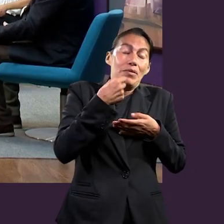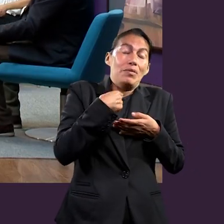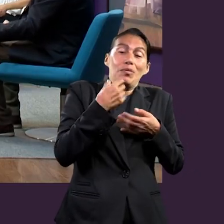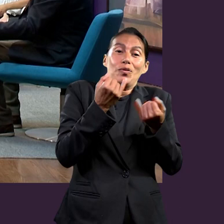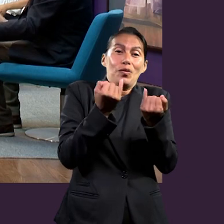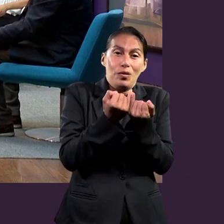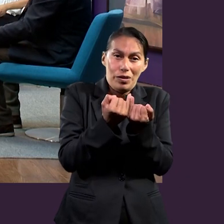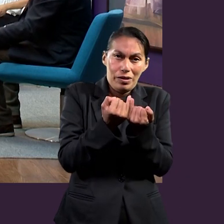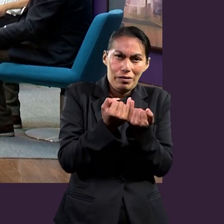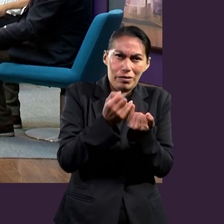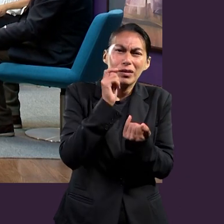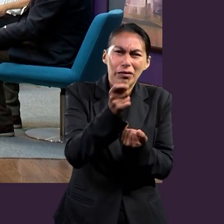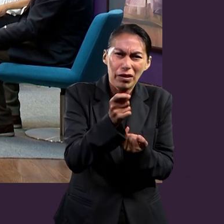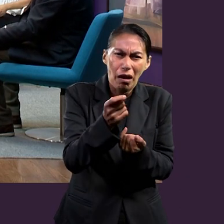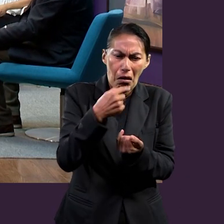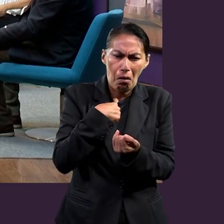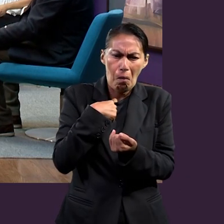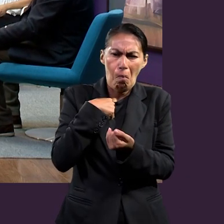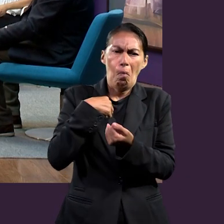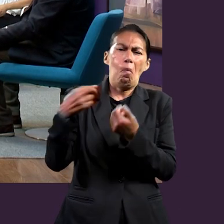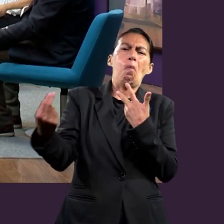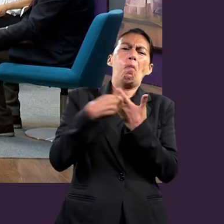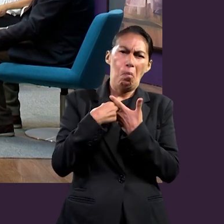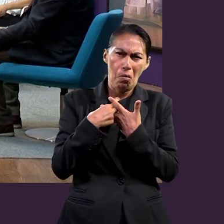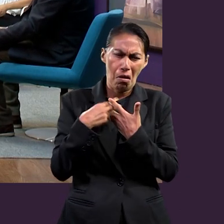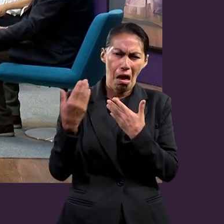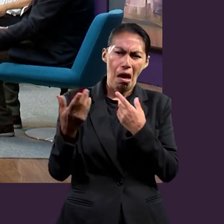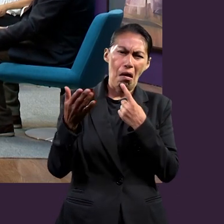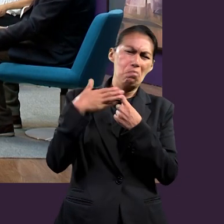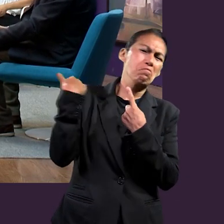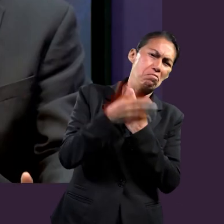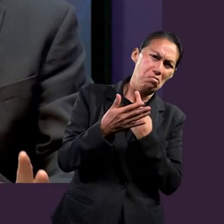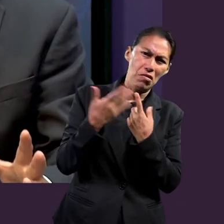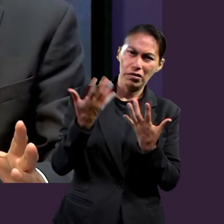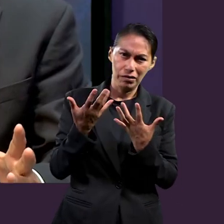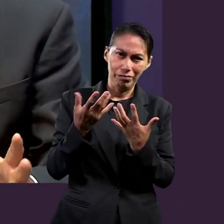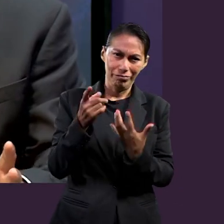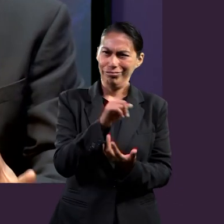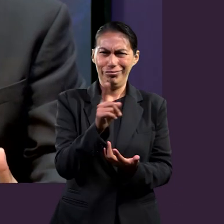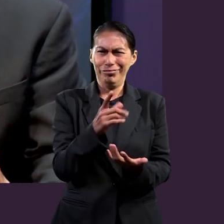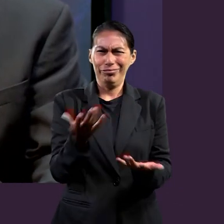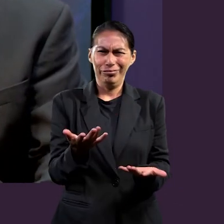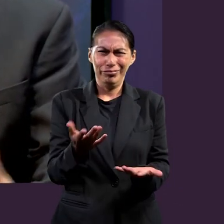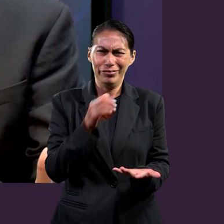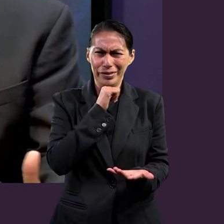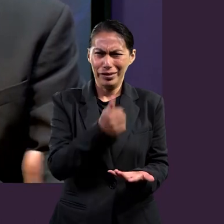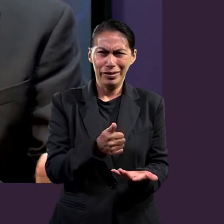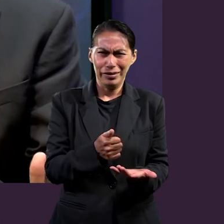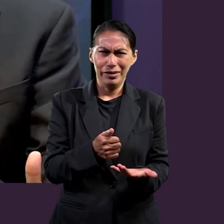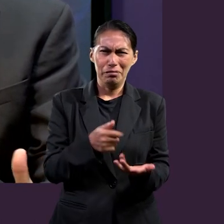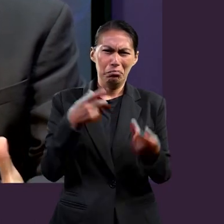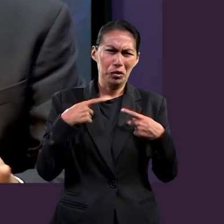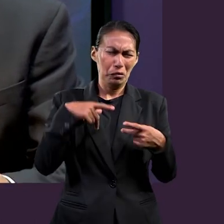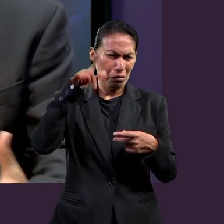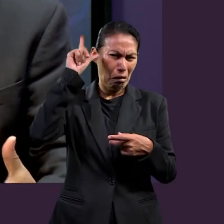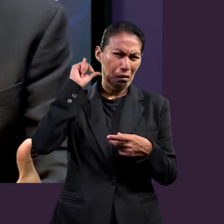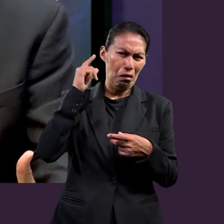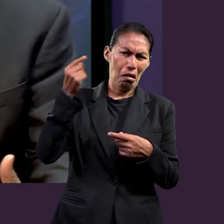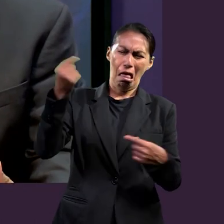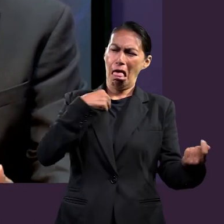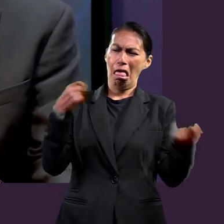Pues nadie se hace daño a sí mismo. Por muy mal que estés, necesitarías estar loco para